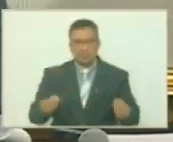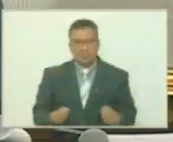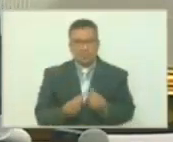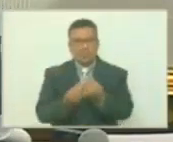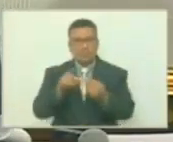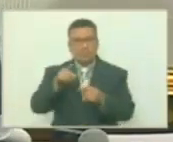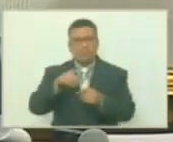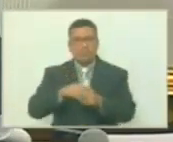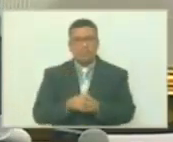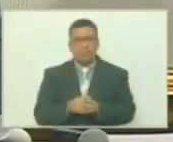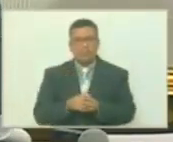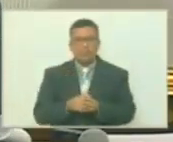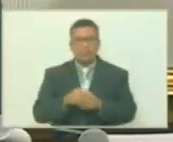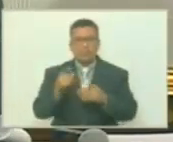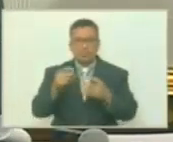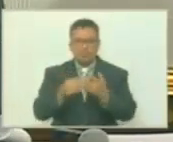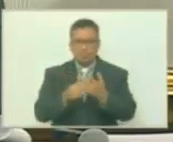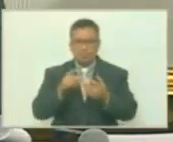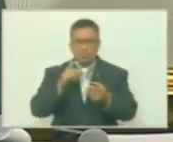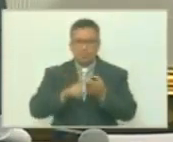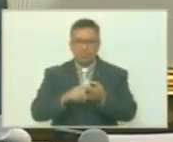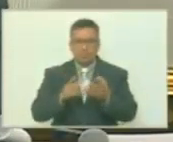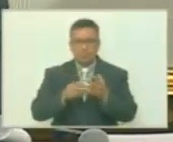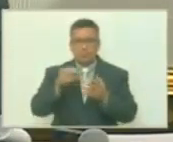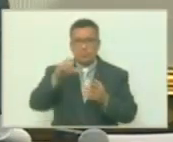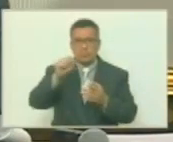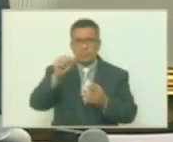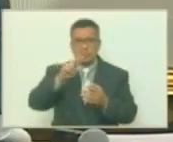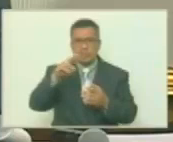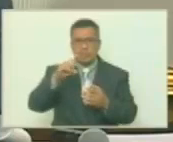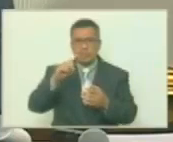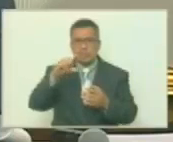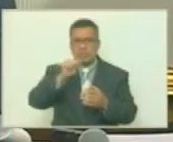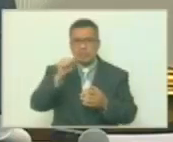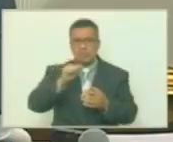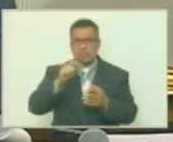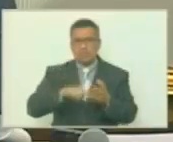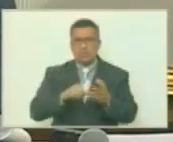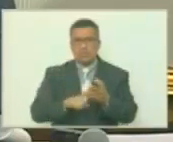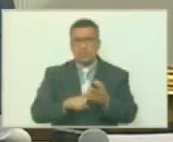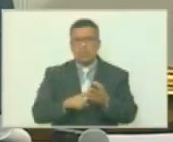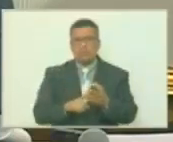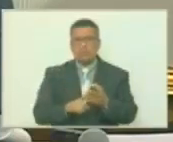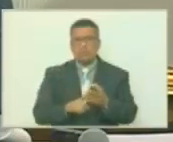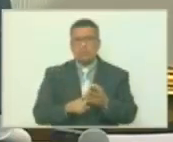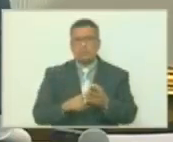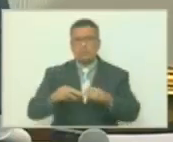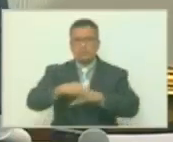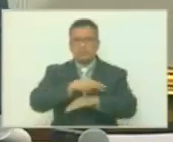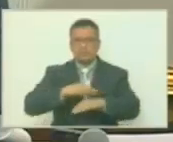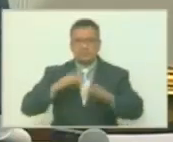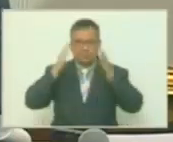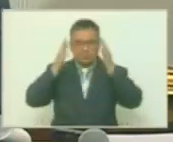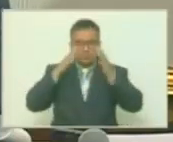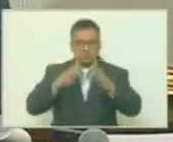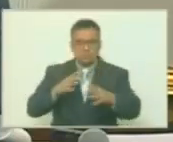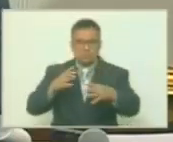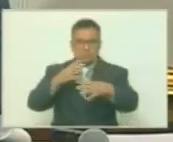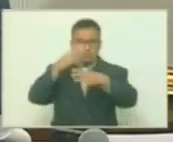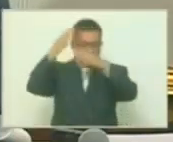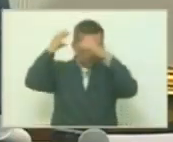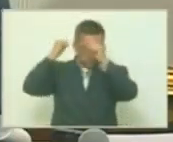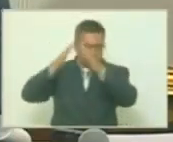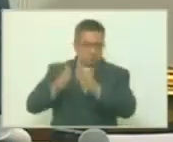está de su señor esposa Rosa Teresa Fradera y de el ministro consejero de la embajada de la